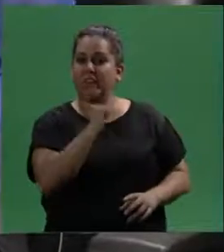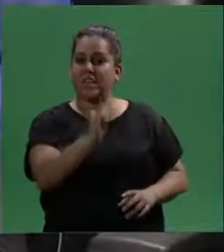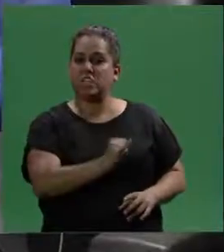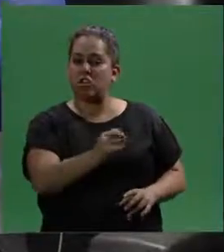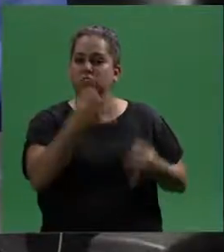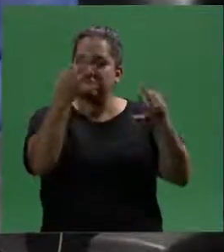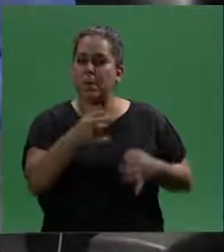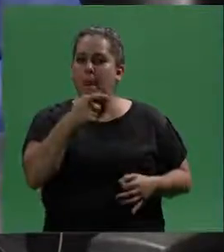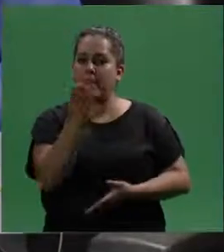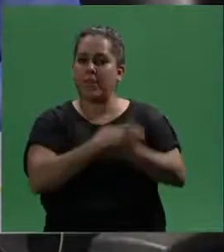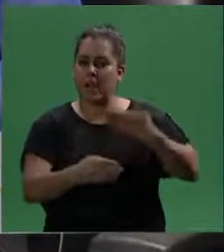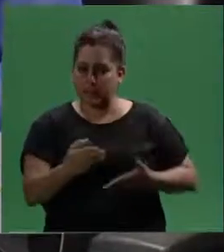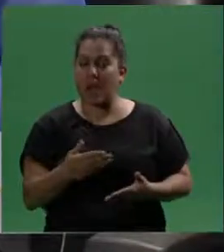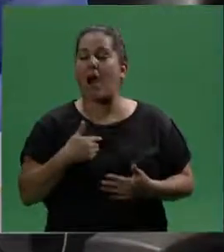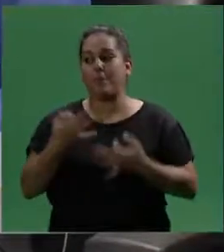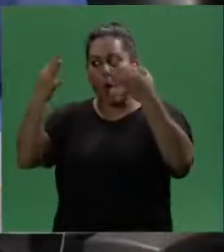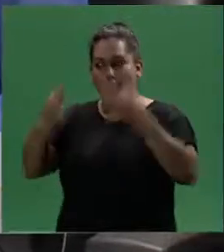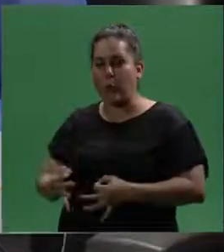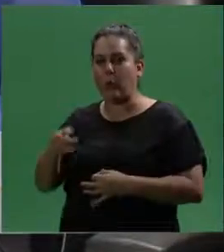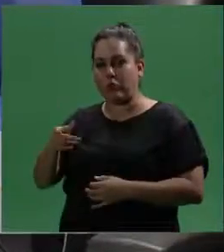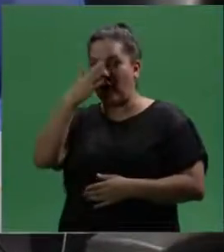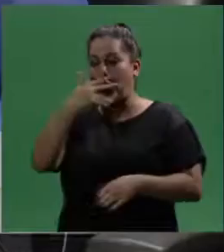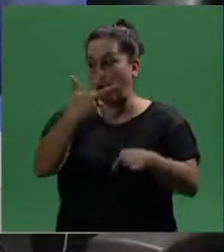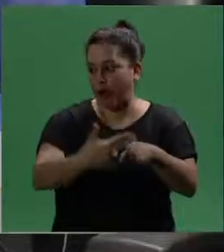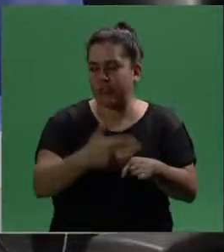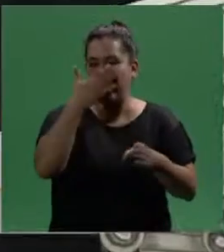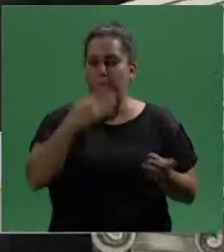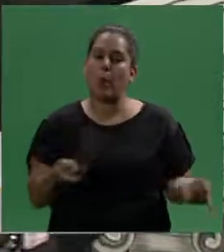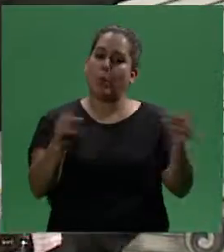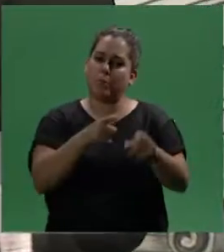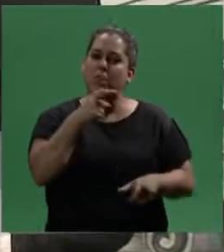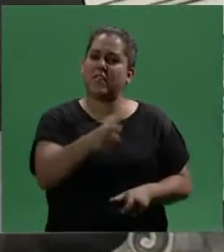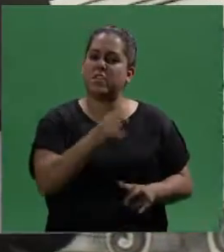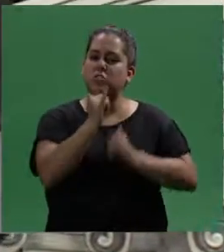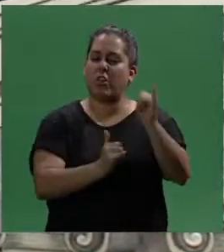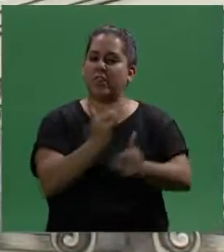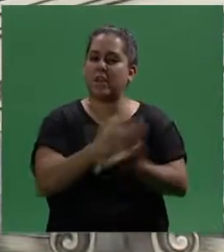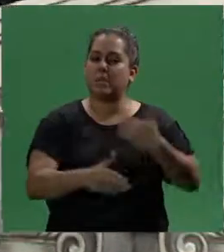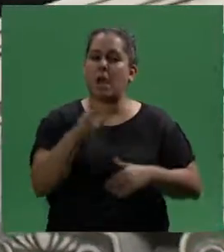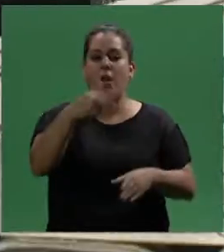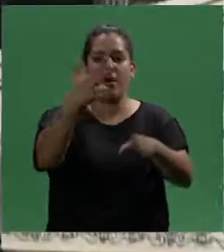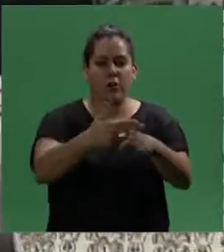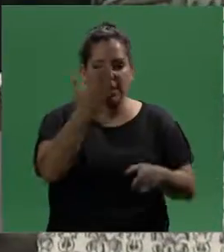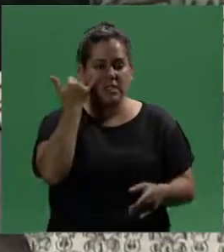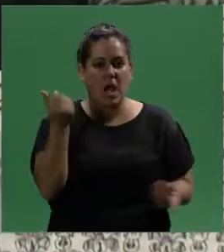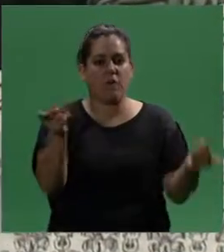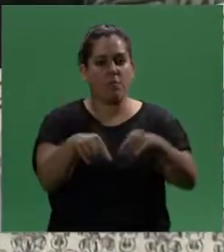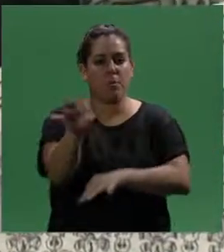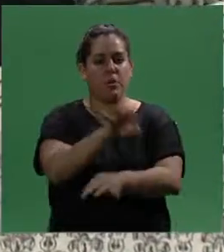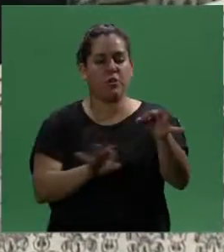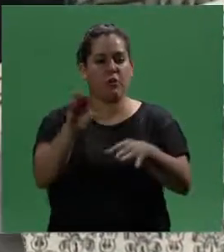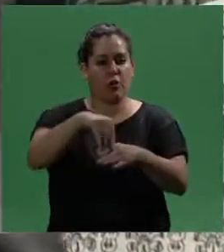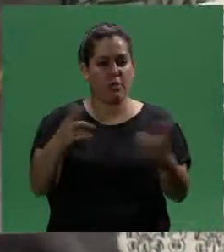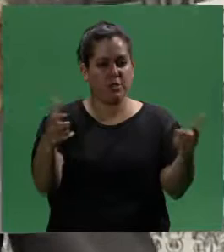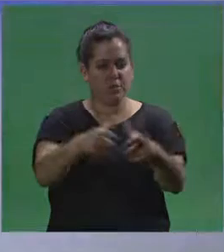definición de discapacidad. Bueno, a, ahora, justamente ahora, después del corte volvemos con la definición de discapacidad. Vamos a un corte y ya volvemos con más